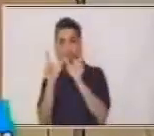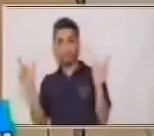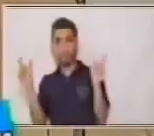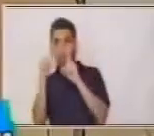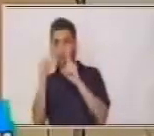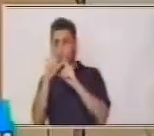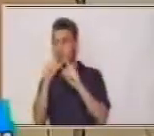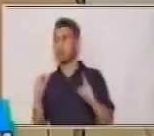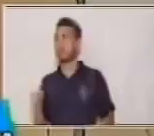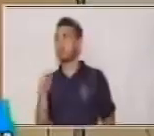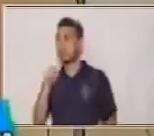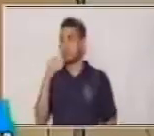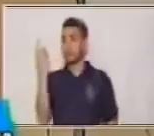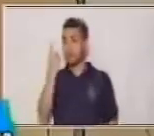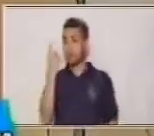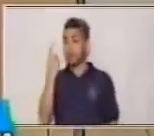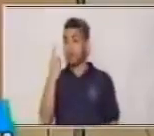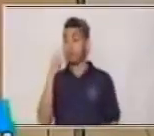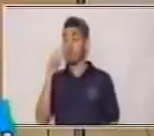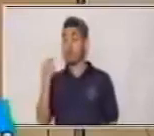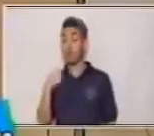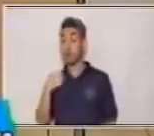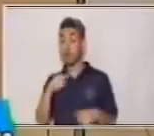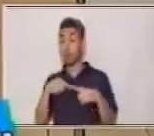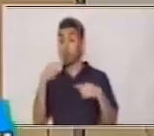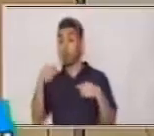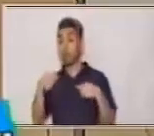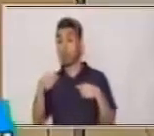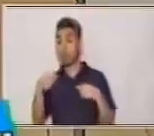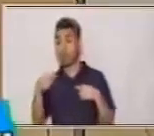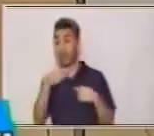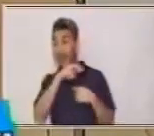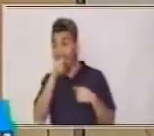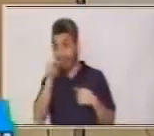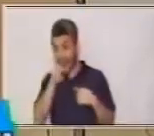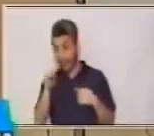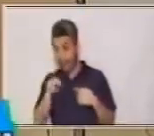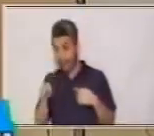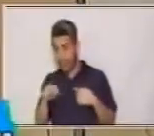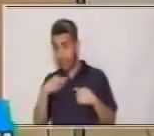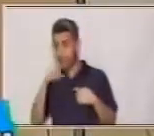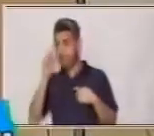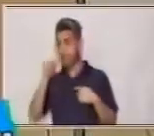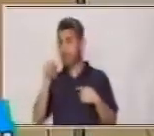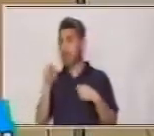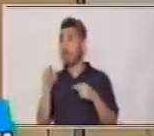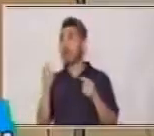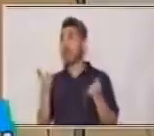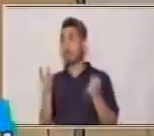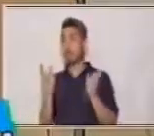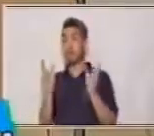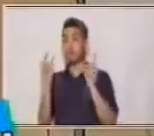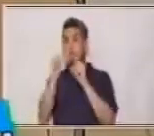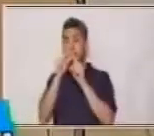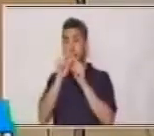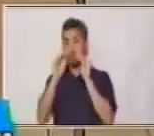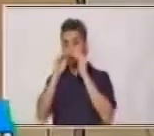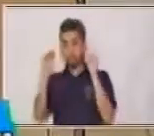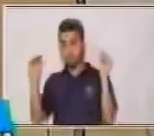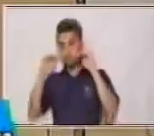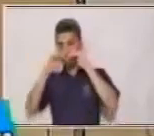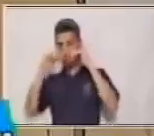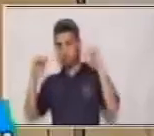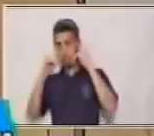Es muy importante porque cuando leemos, nosotros tenemos que separar cada palabra. No